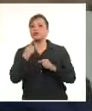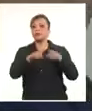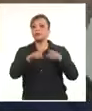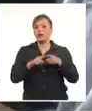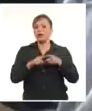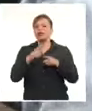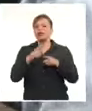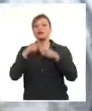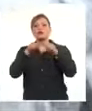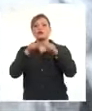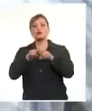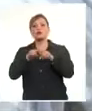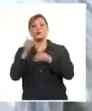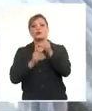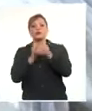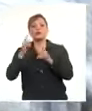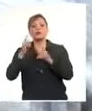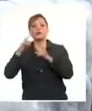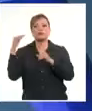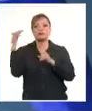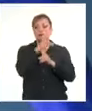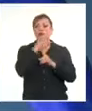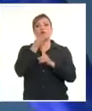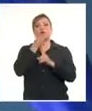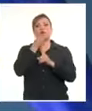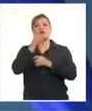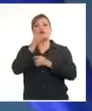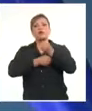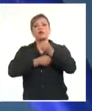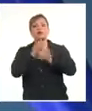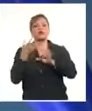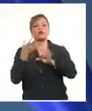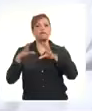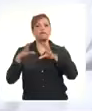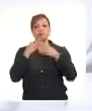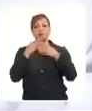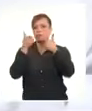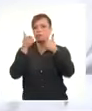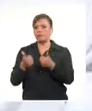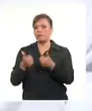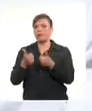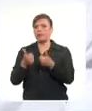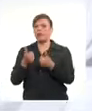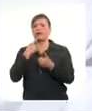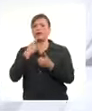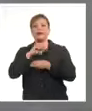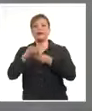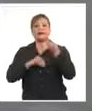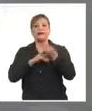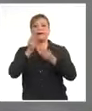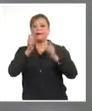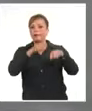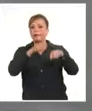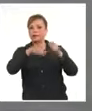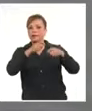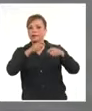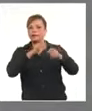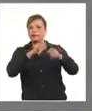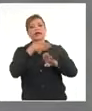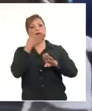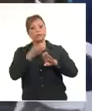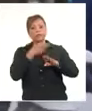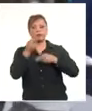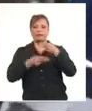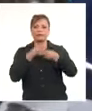procesos tecnológicos que permiten la utilización de forma efectiva en las intervenciones quirúrgicas que posteriormente se